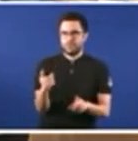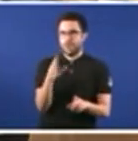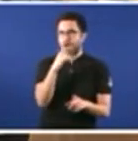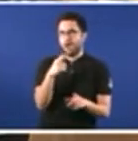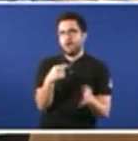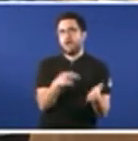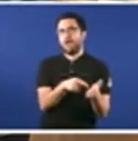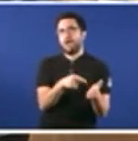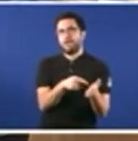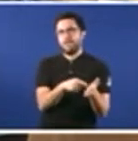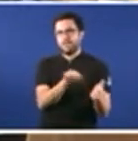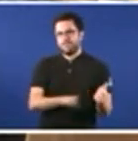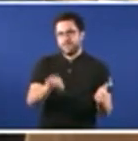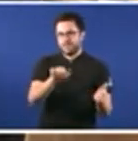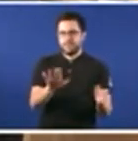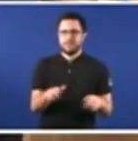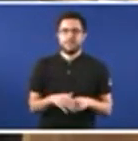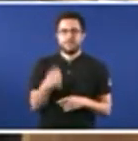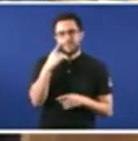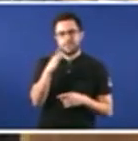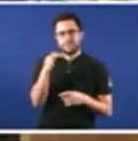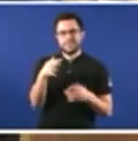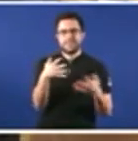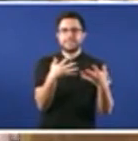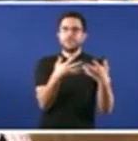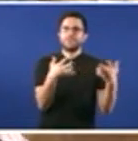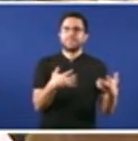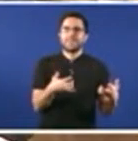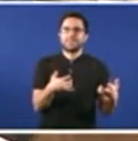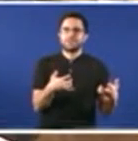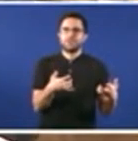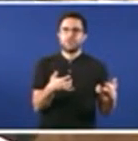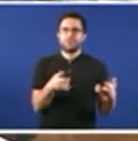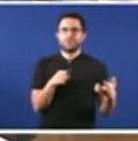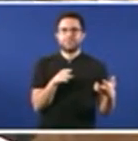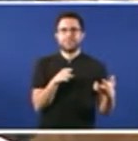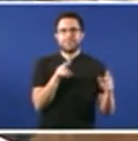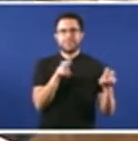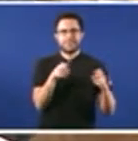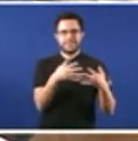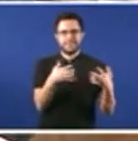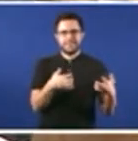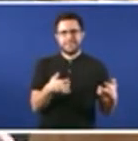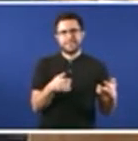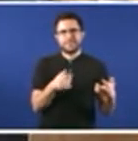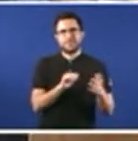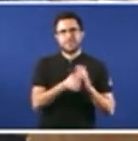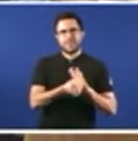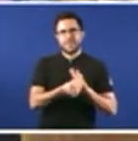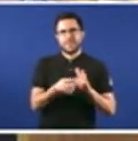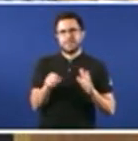texto inicial vou utilizar unha palabra para que non má retire a presidenta das actas